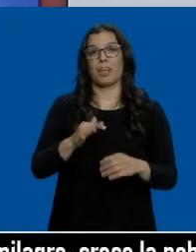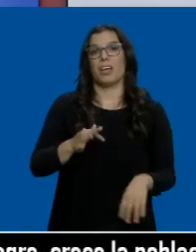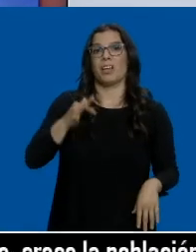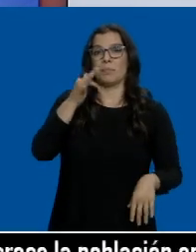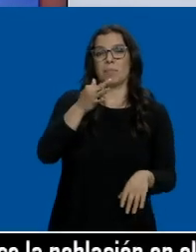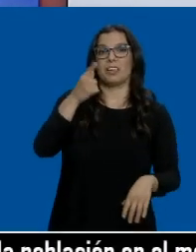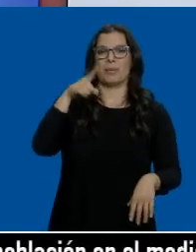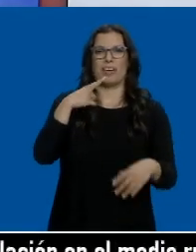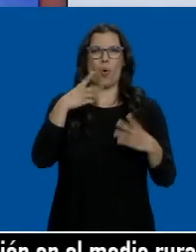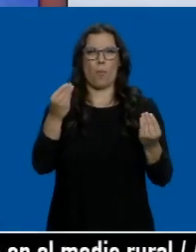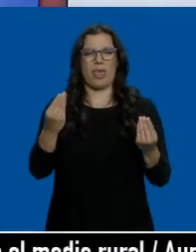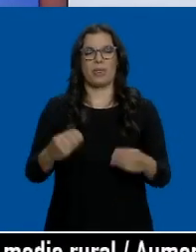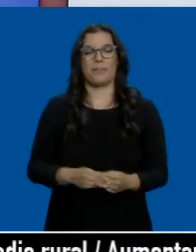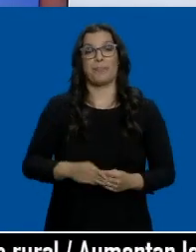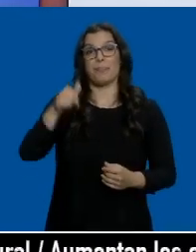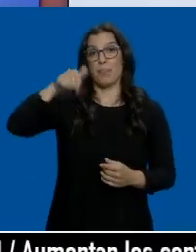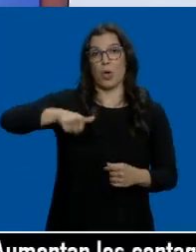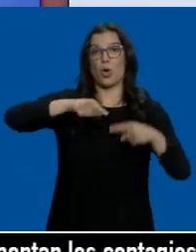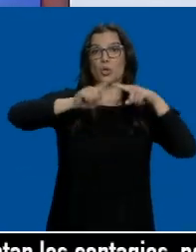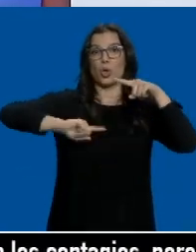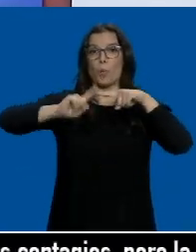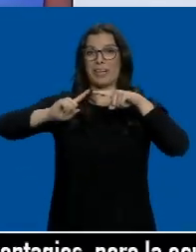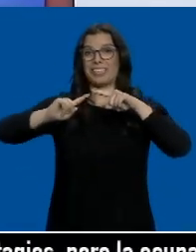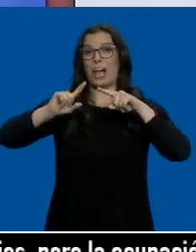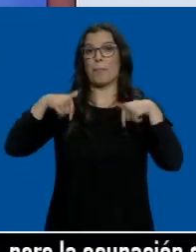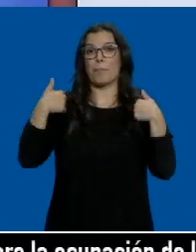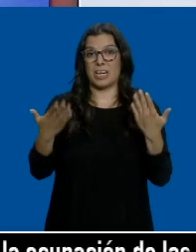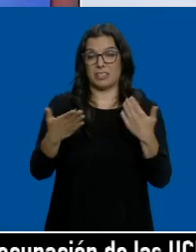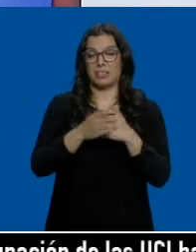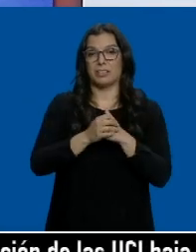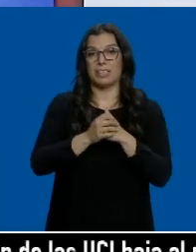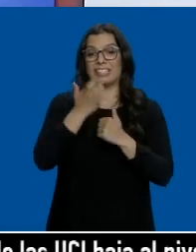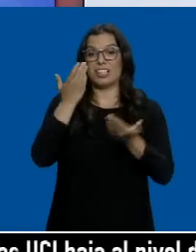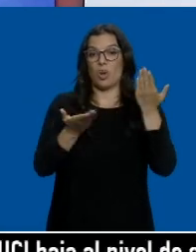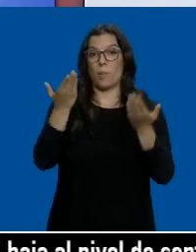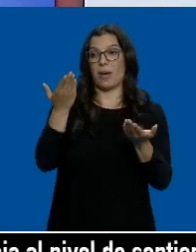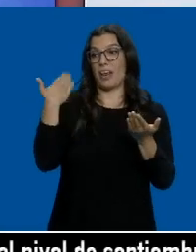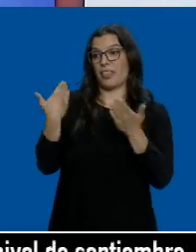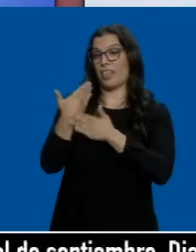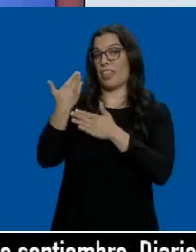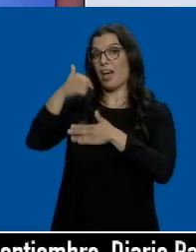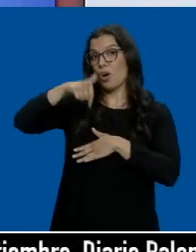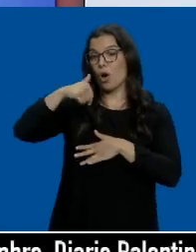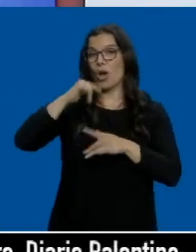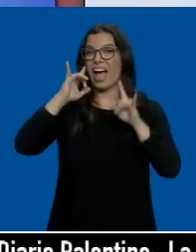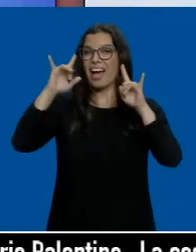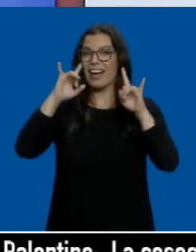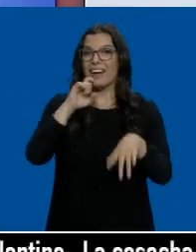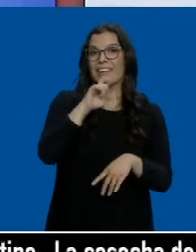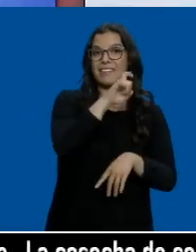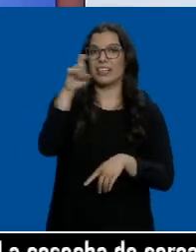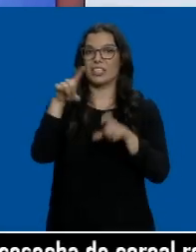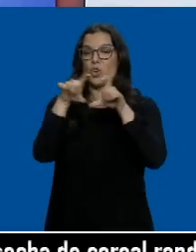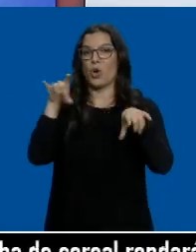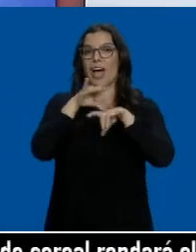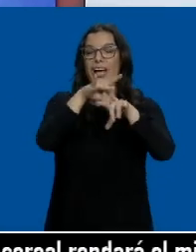también esa humedad. Hoy las tormentas van a más. De hecho, en comparación con otros días, los avisos de la Agencia Estatal de Meteorología van a